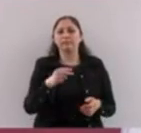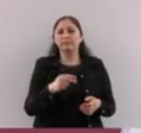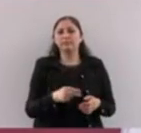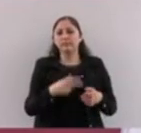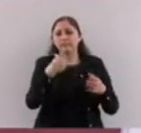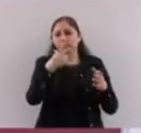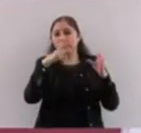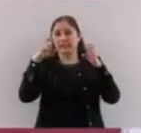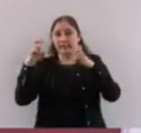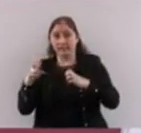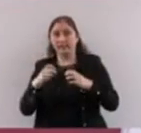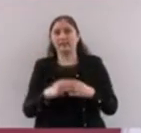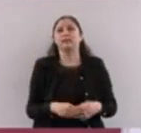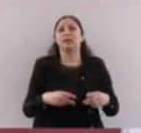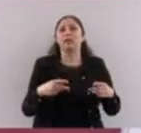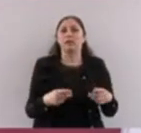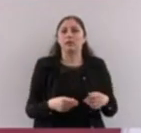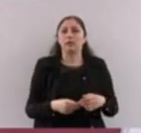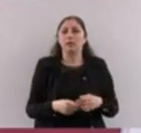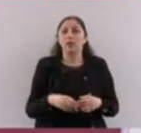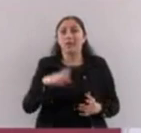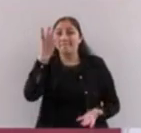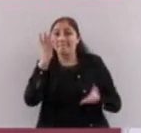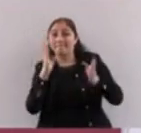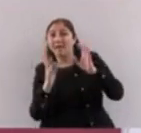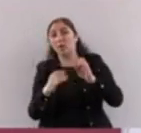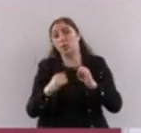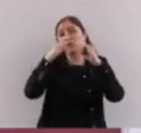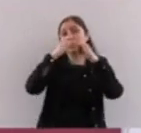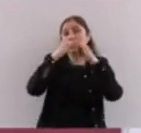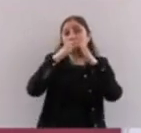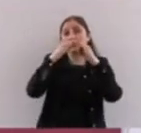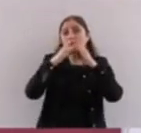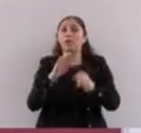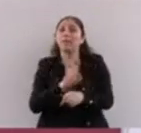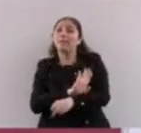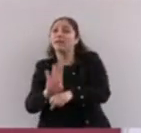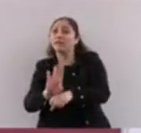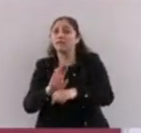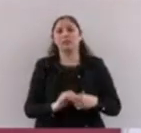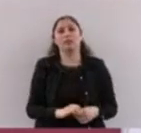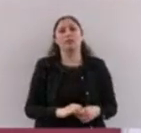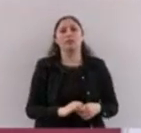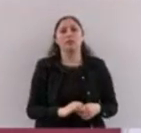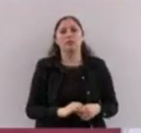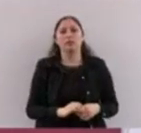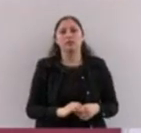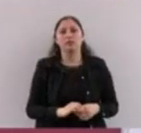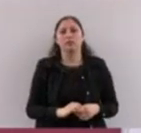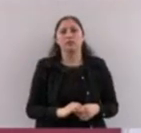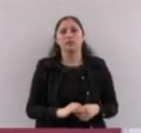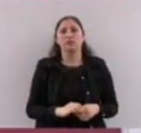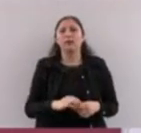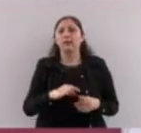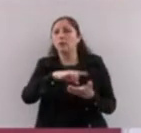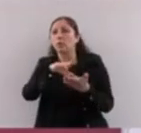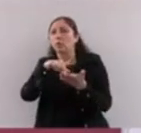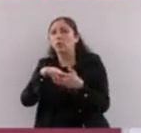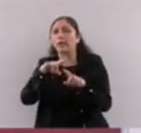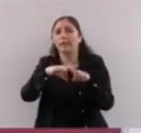que se están construyendo. La idea es que por lo menos una sucursal haya por cada cabecera municipal.